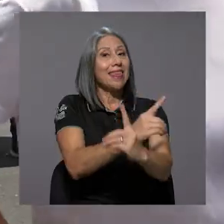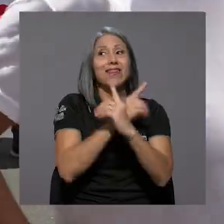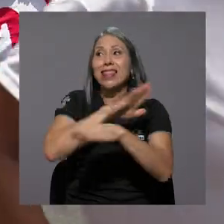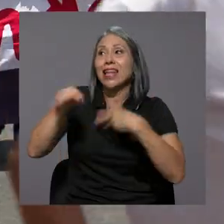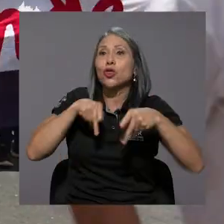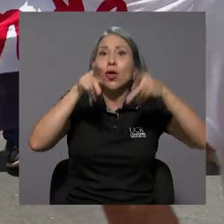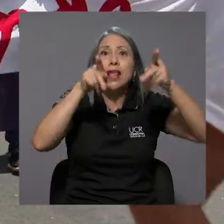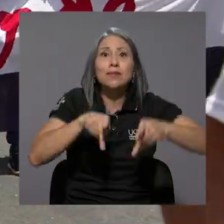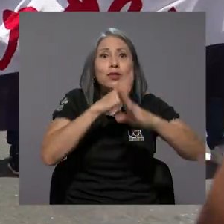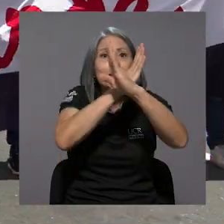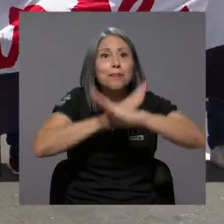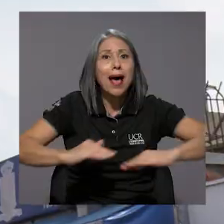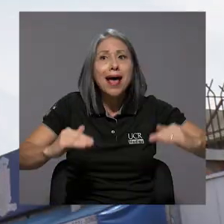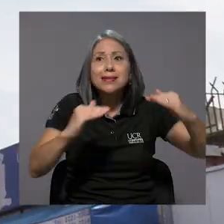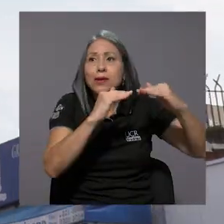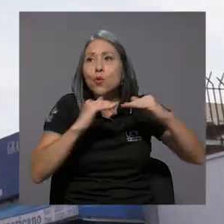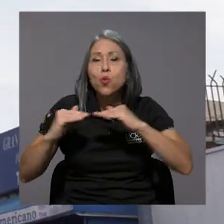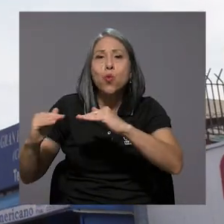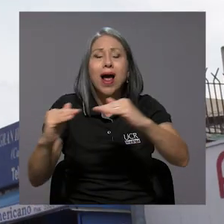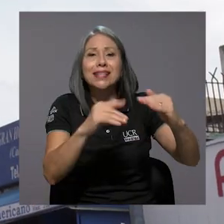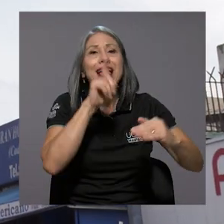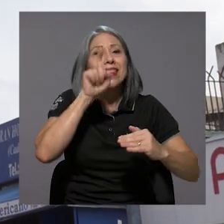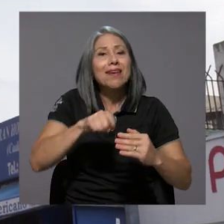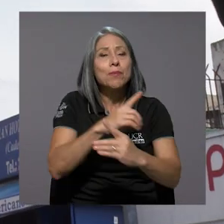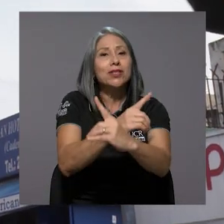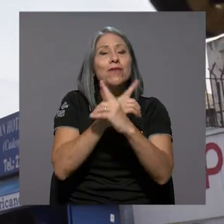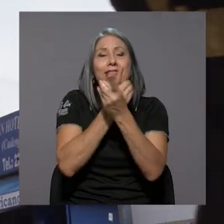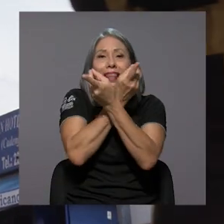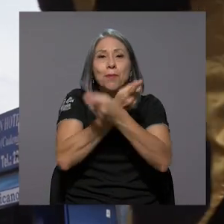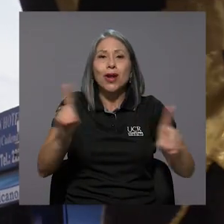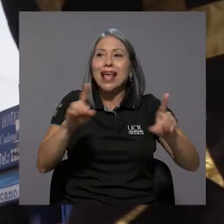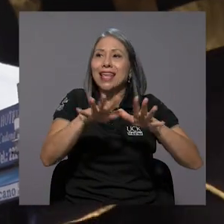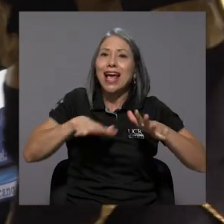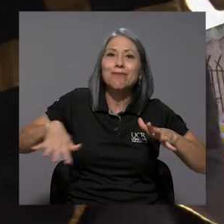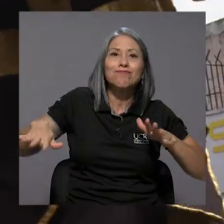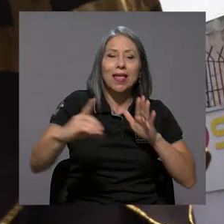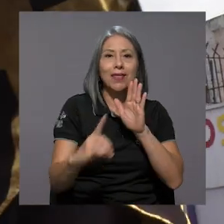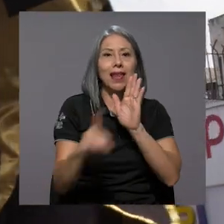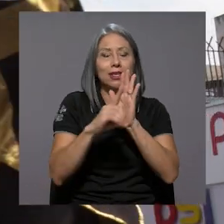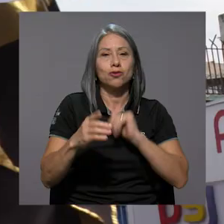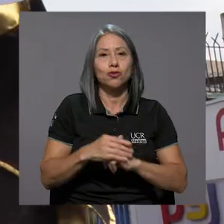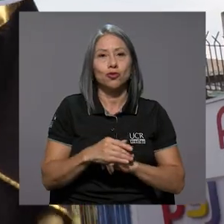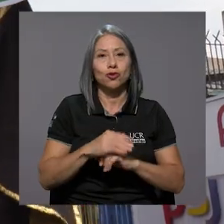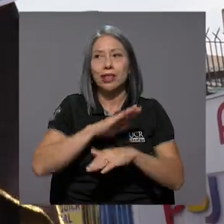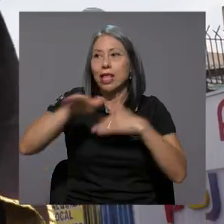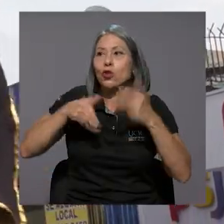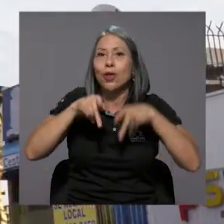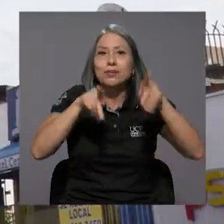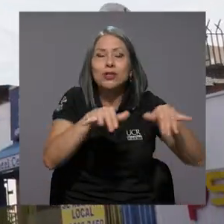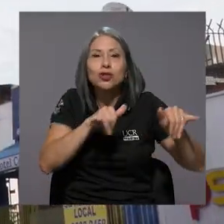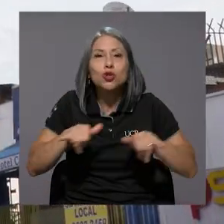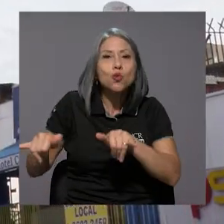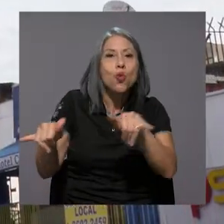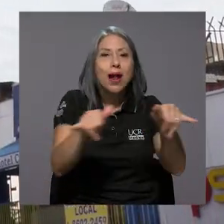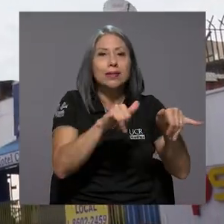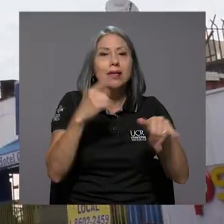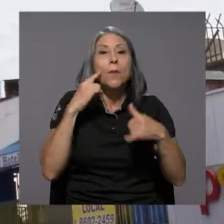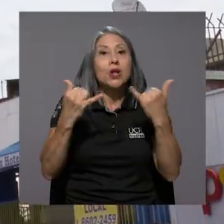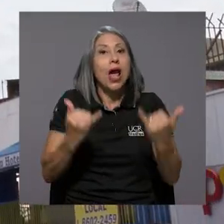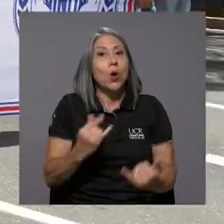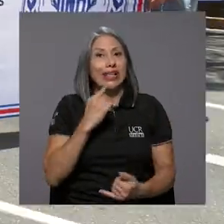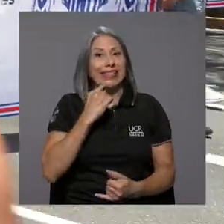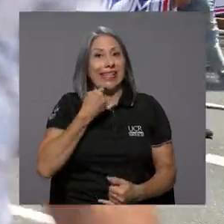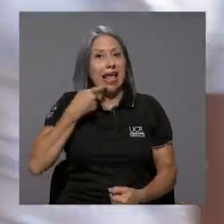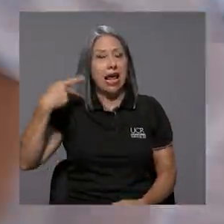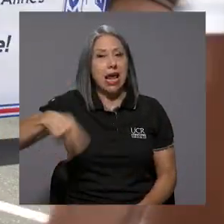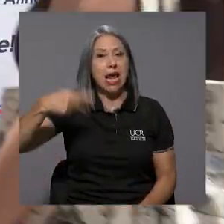al defender el estado social, tenemos que defender la democracia, el estado derecho, porque de hecho